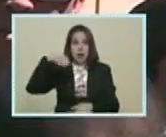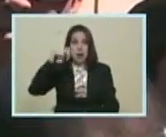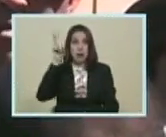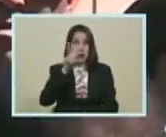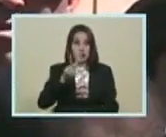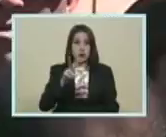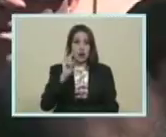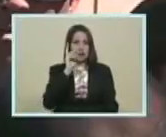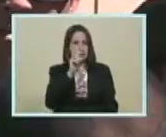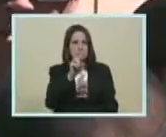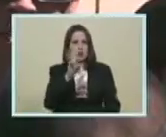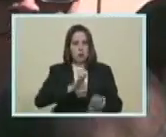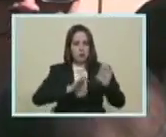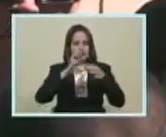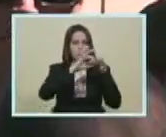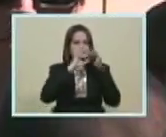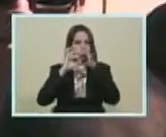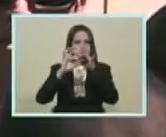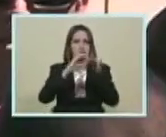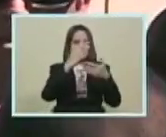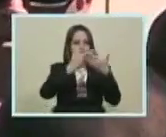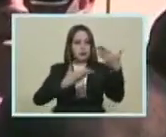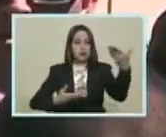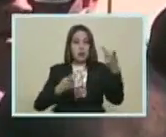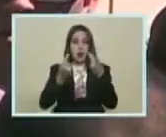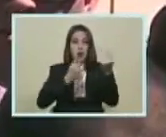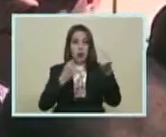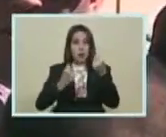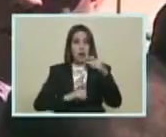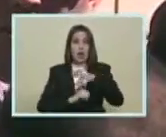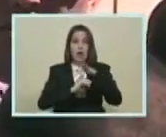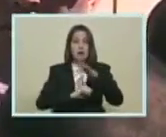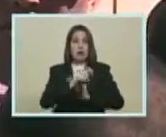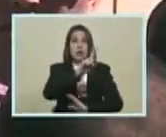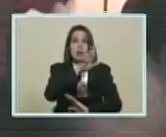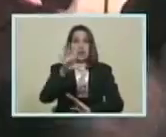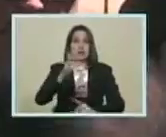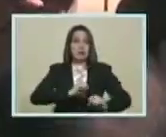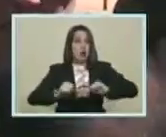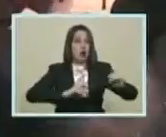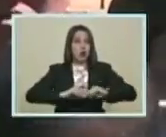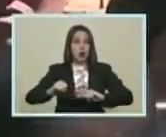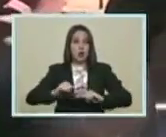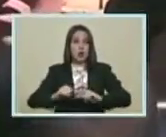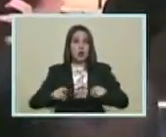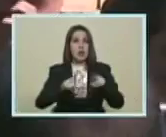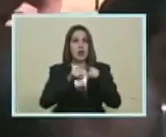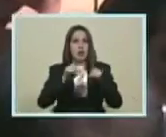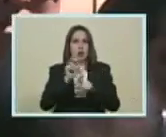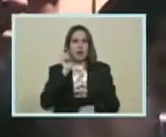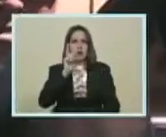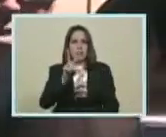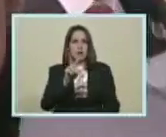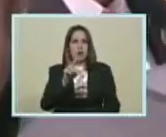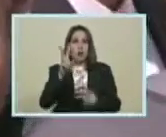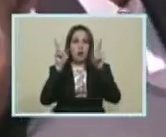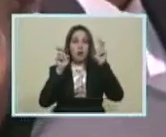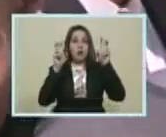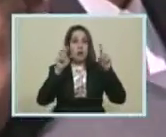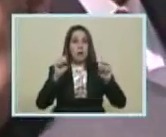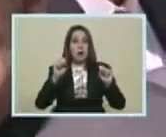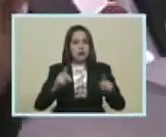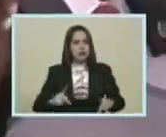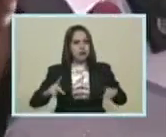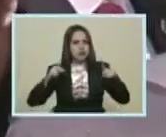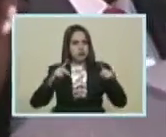Seguir articulando La agenda económica Bolivariana Los 15 motores Igualmente Hemos visto Nuevas posibilidades